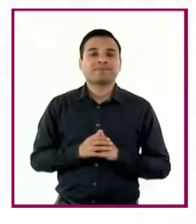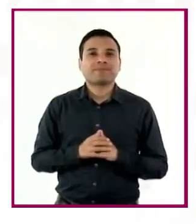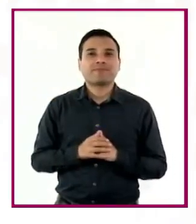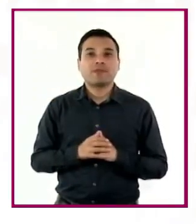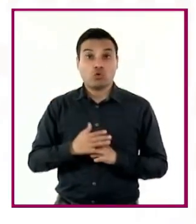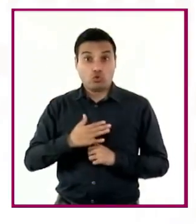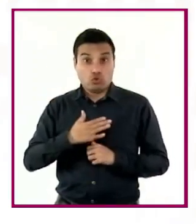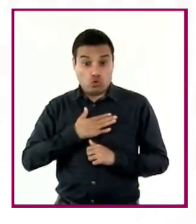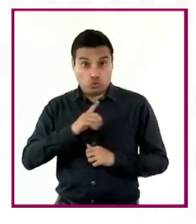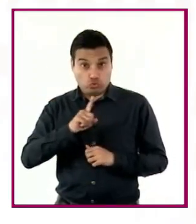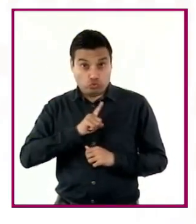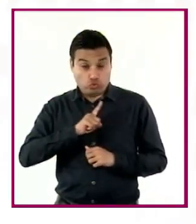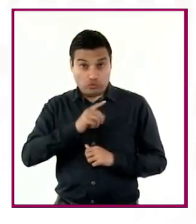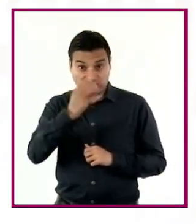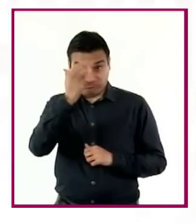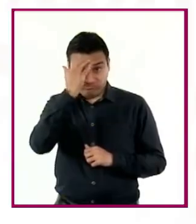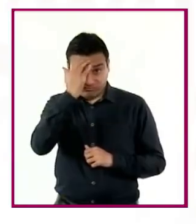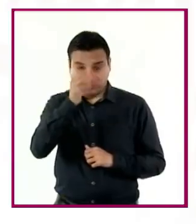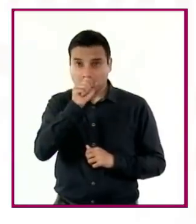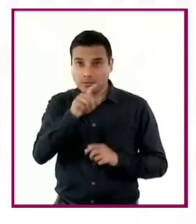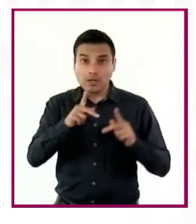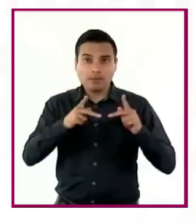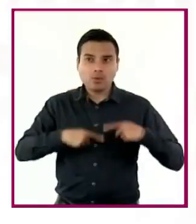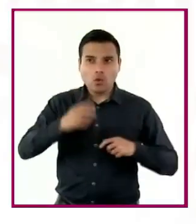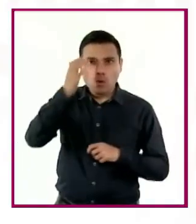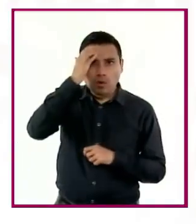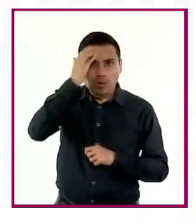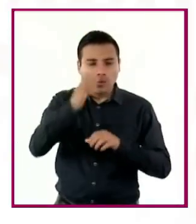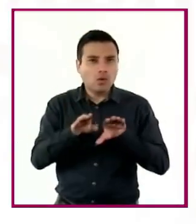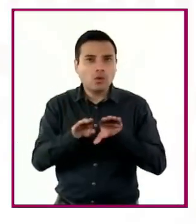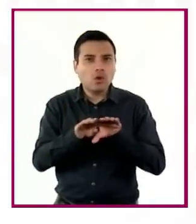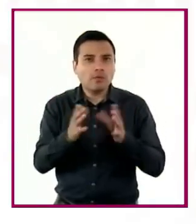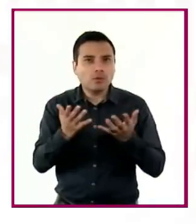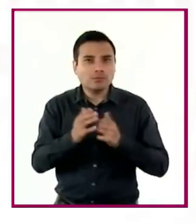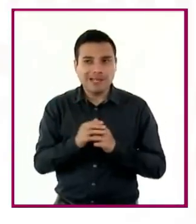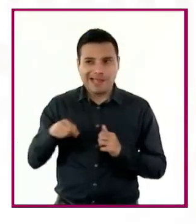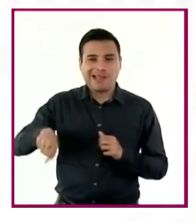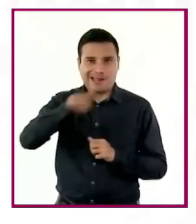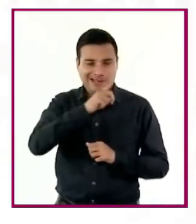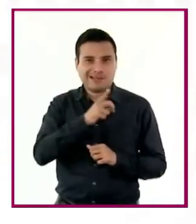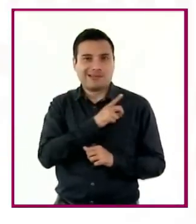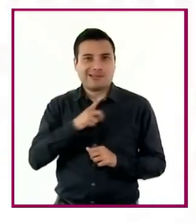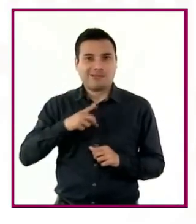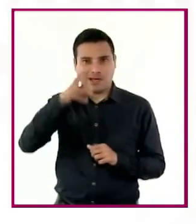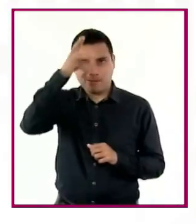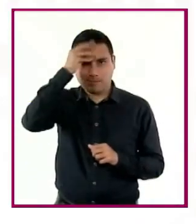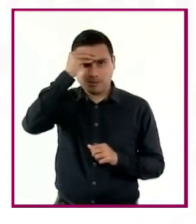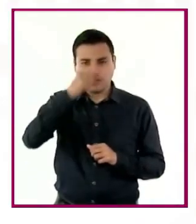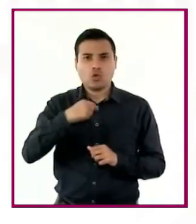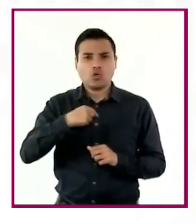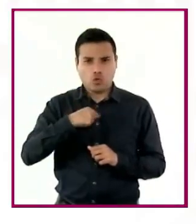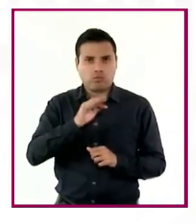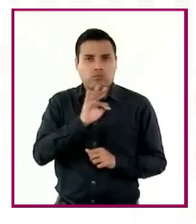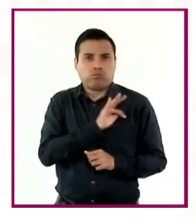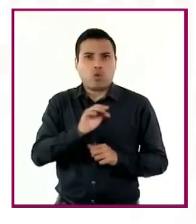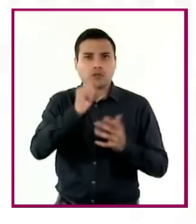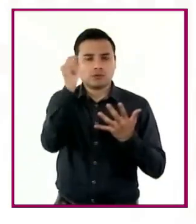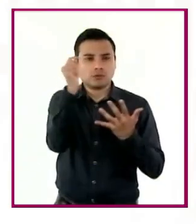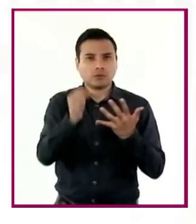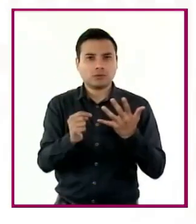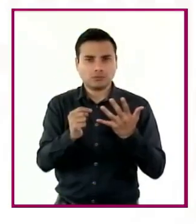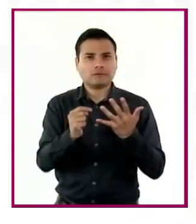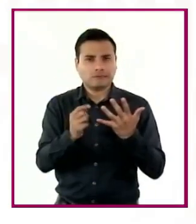de sí y de las demás personas, es importante fortalecer la valoración de las potencialidades individuales y colectivas